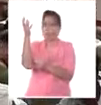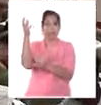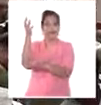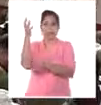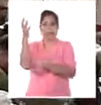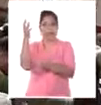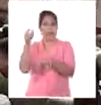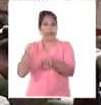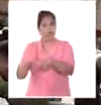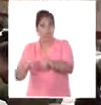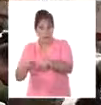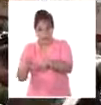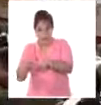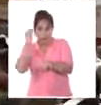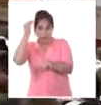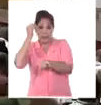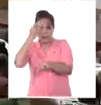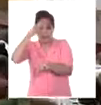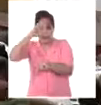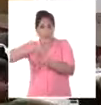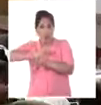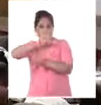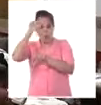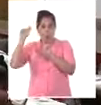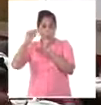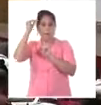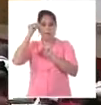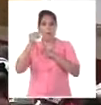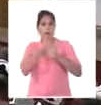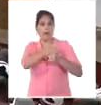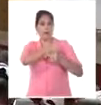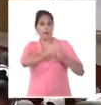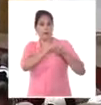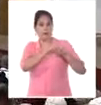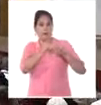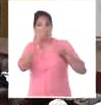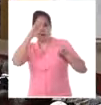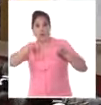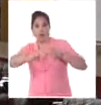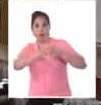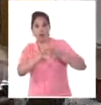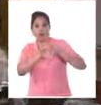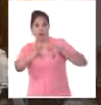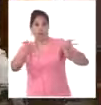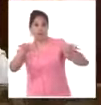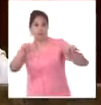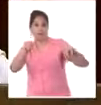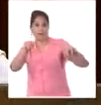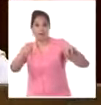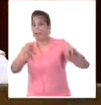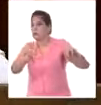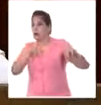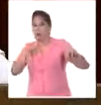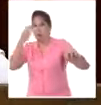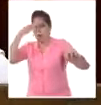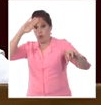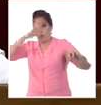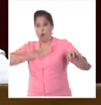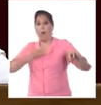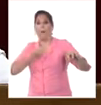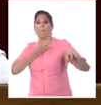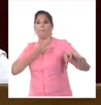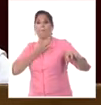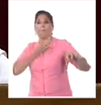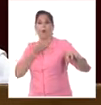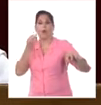suelo, así Cuba una vez separada de España y rota la conexión artificial que la liga con ella, es